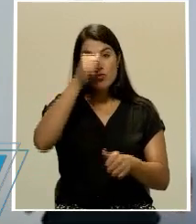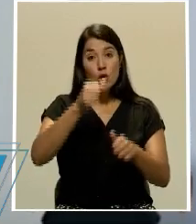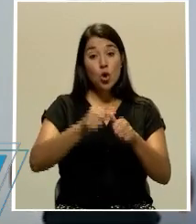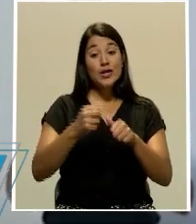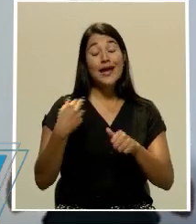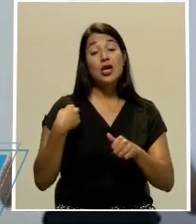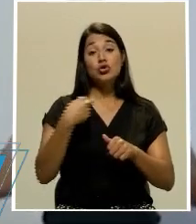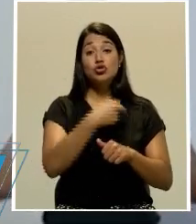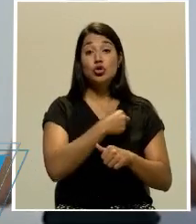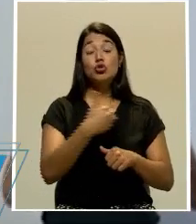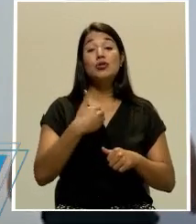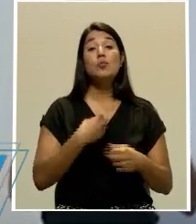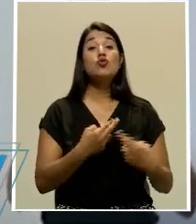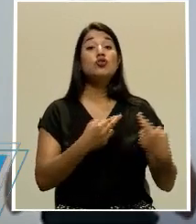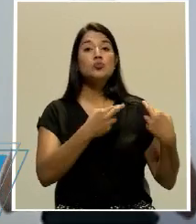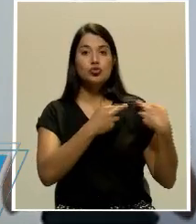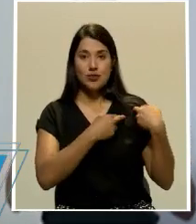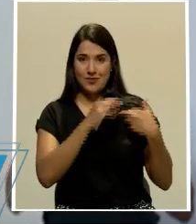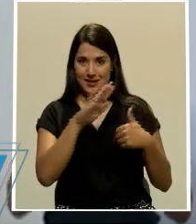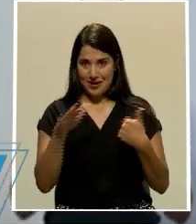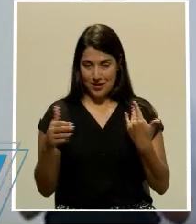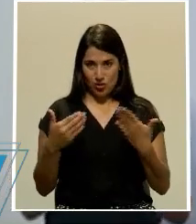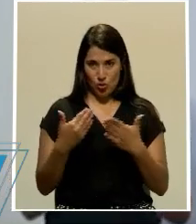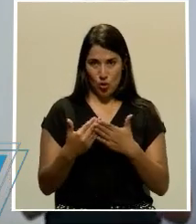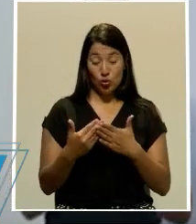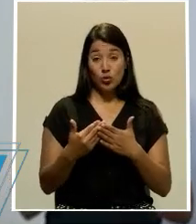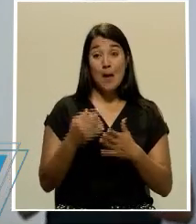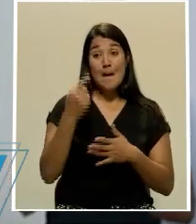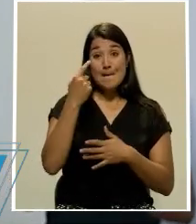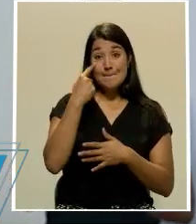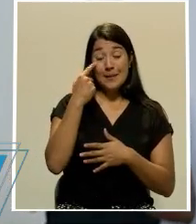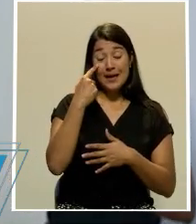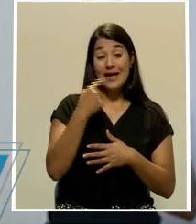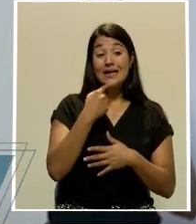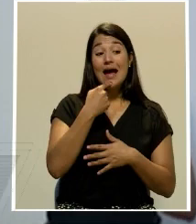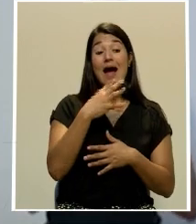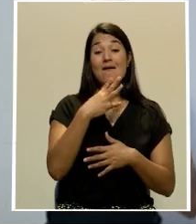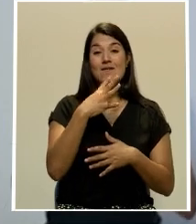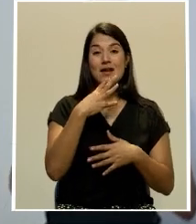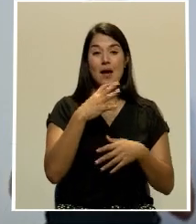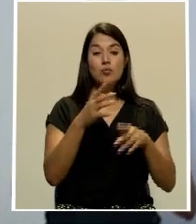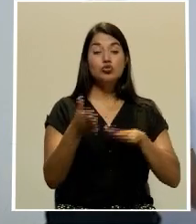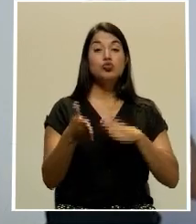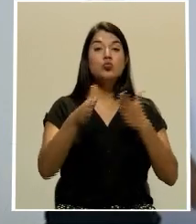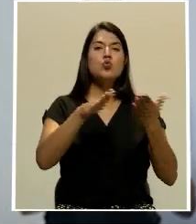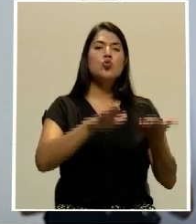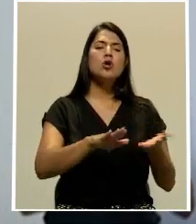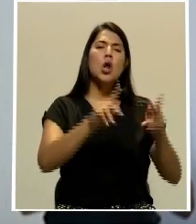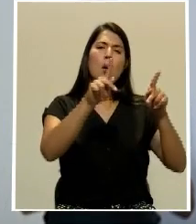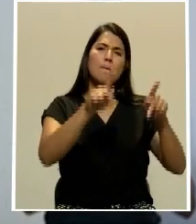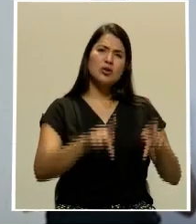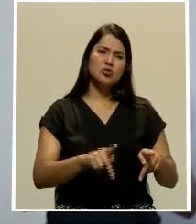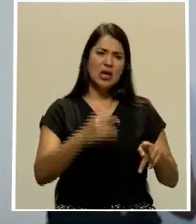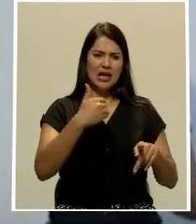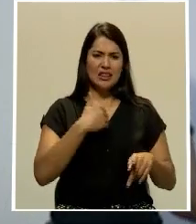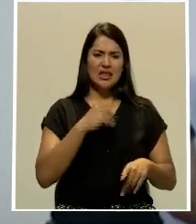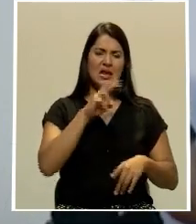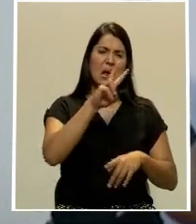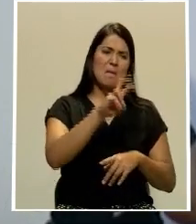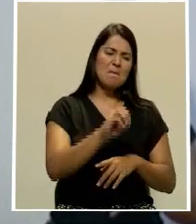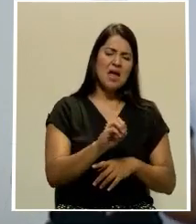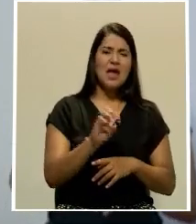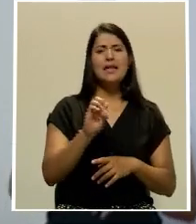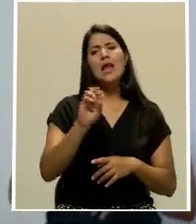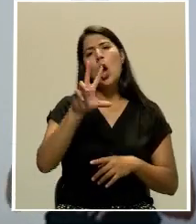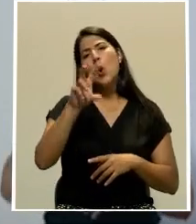también indicar, vean que estamos hablando de que se han muerto personas, han fallecido personas de los 20, de los 30, de los 40, es